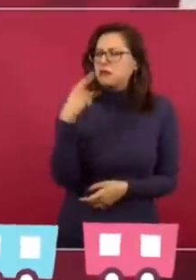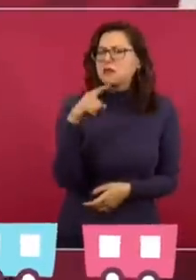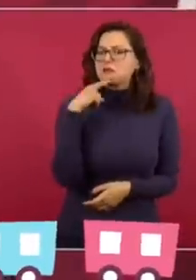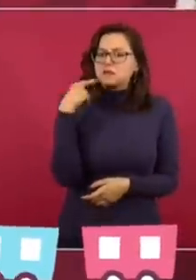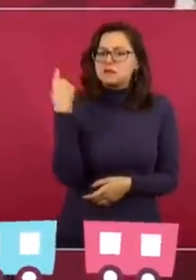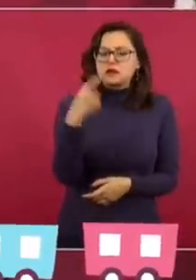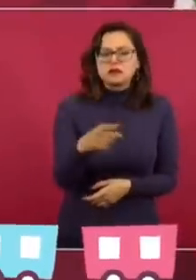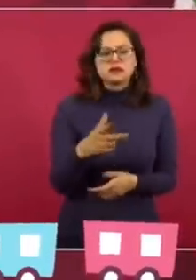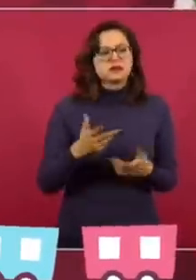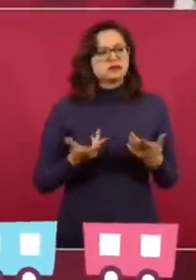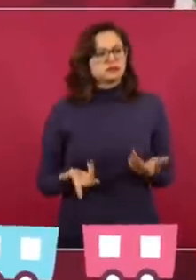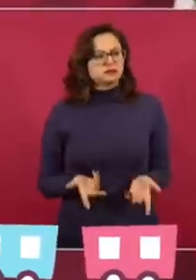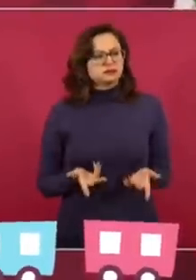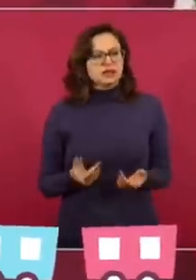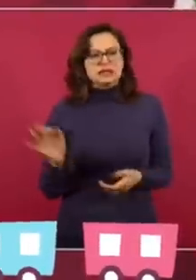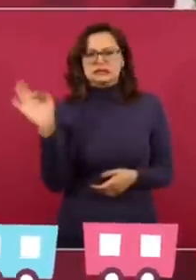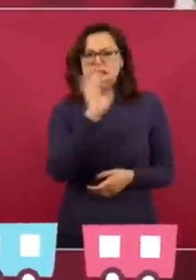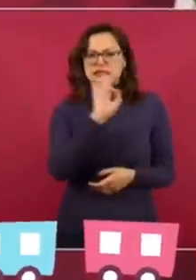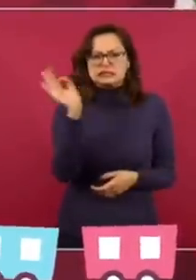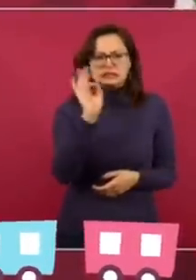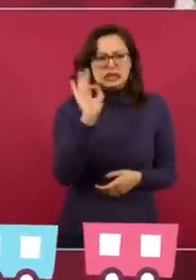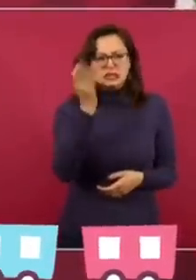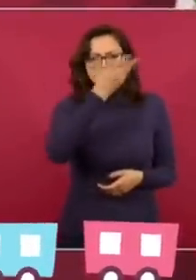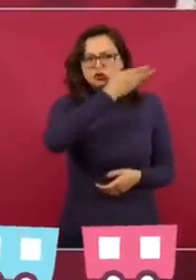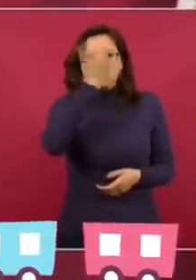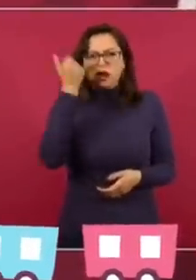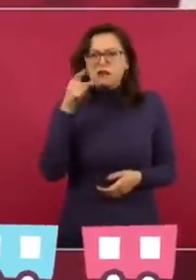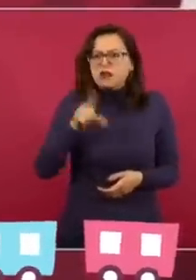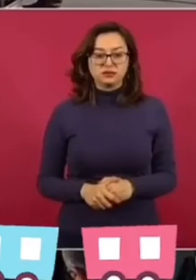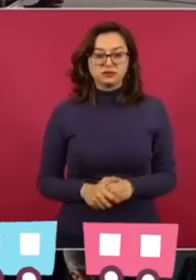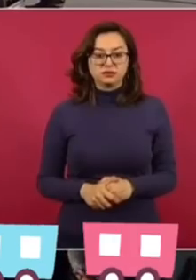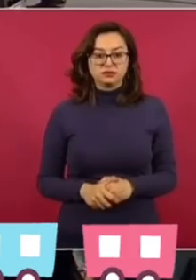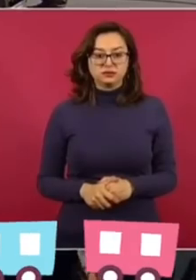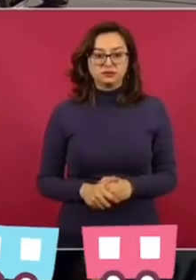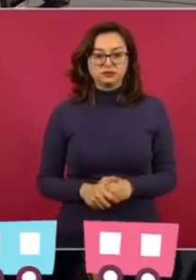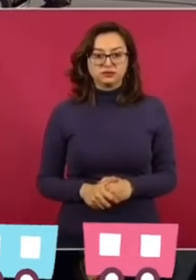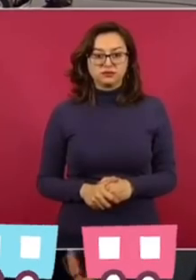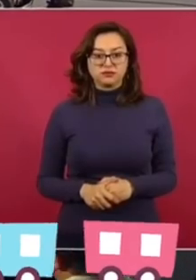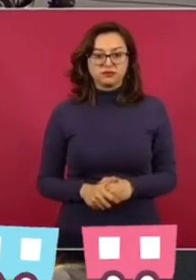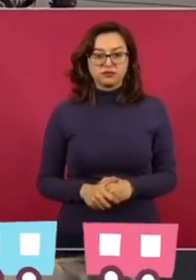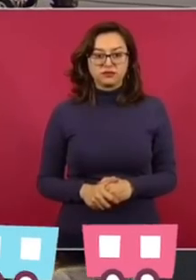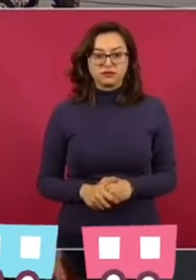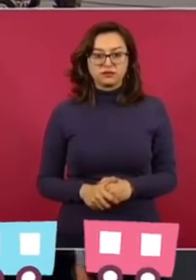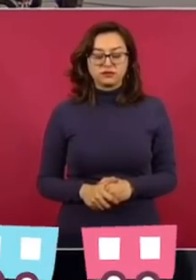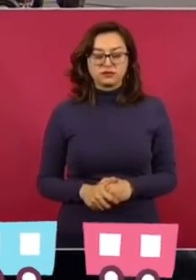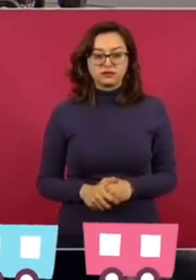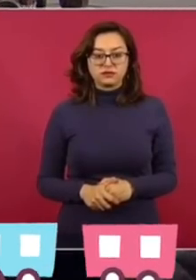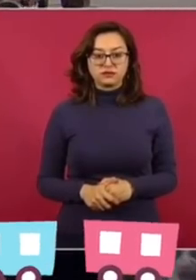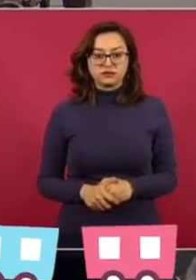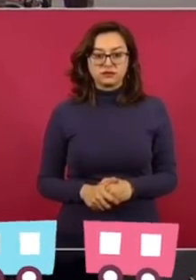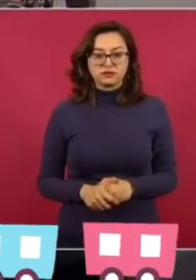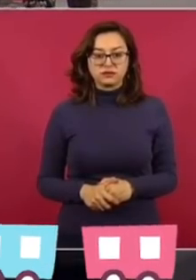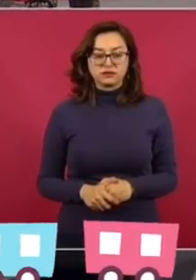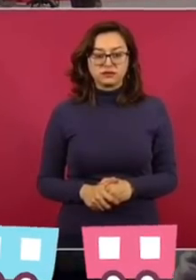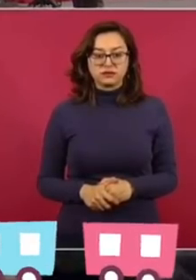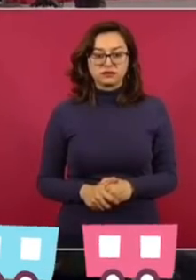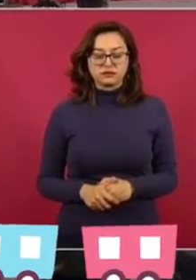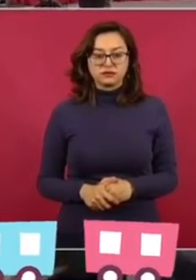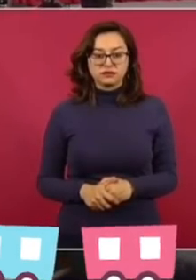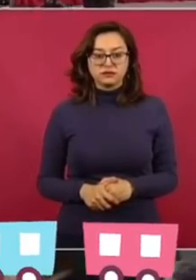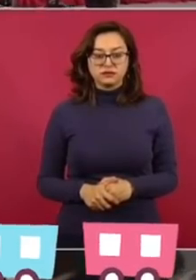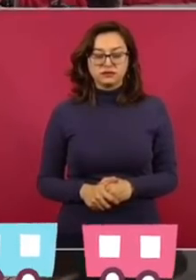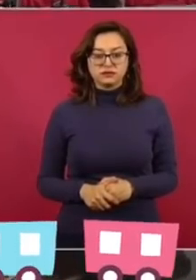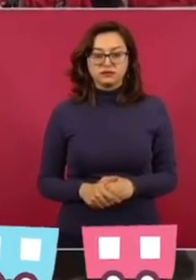que vayan a dialogar con los campesinos. Lo que no se trata de un problema social o ambiental,